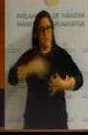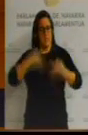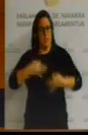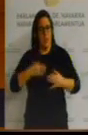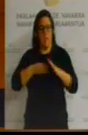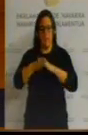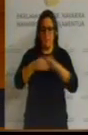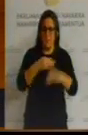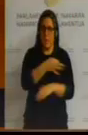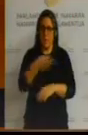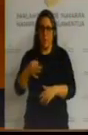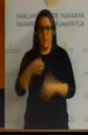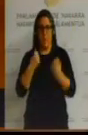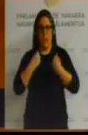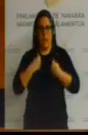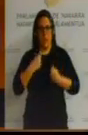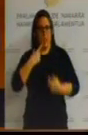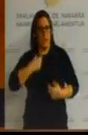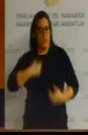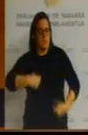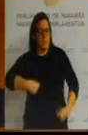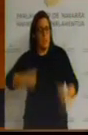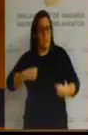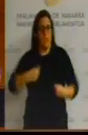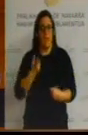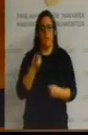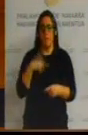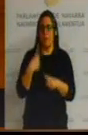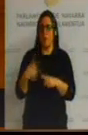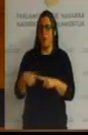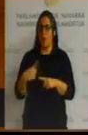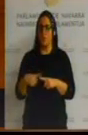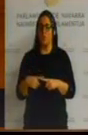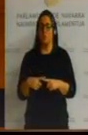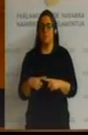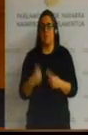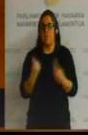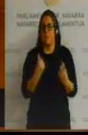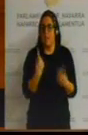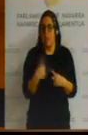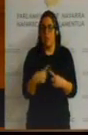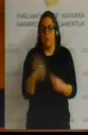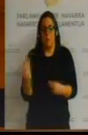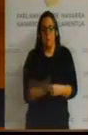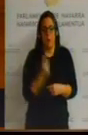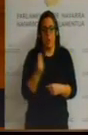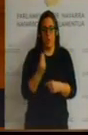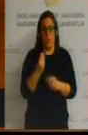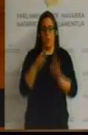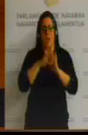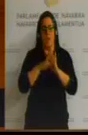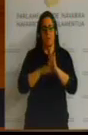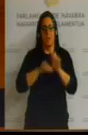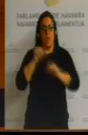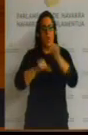energética sanitarias y mejorar todo aquello que sea necesario sin tener en cuenta los requisitos de la liga de fútbol